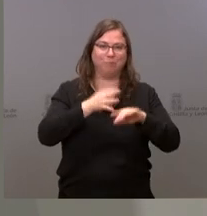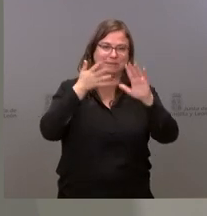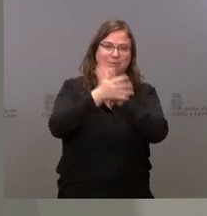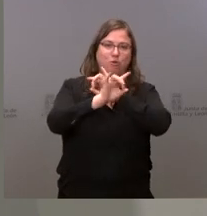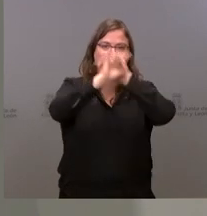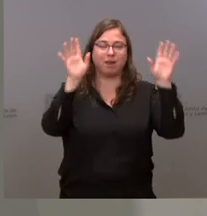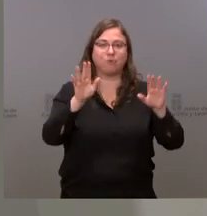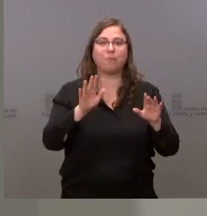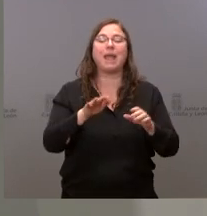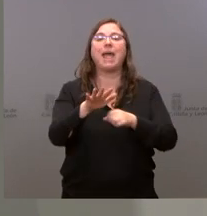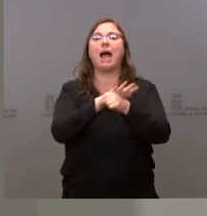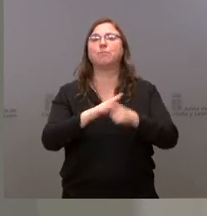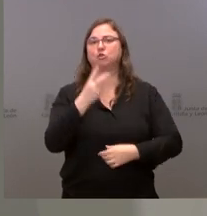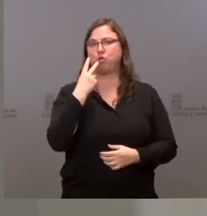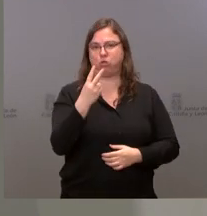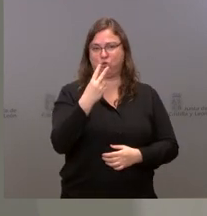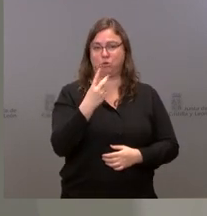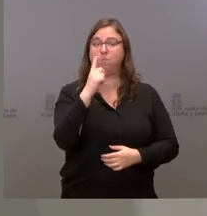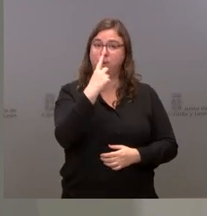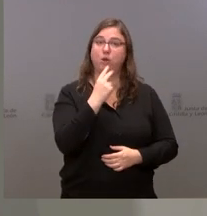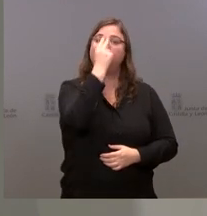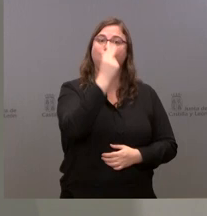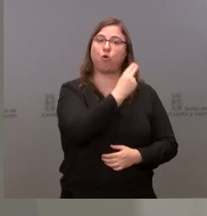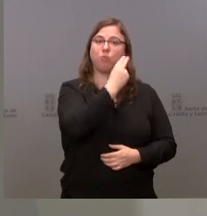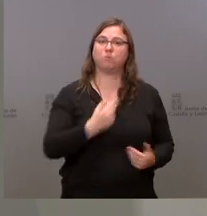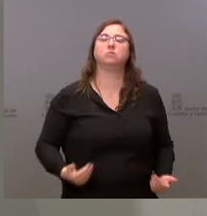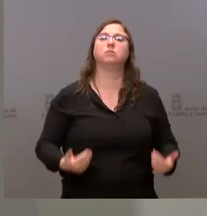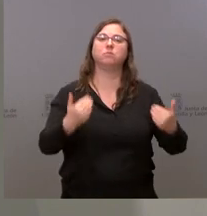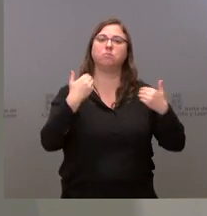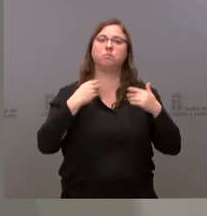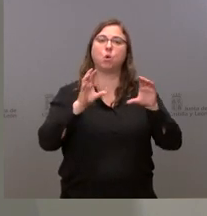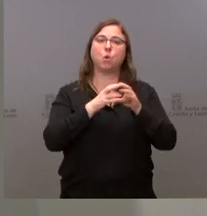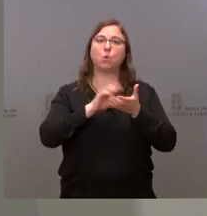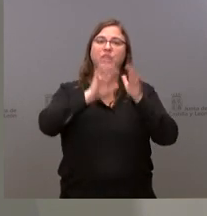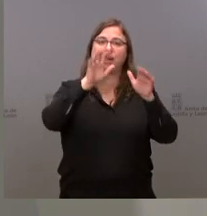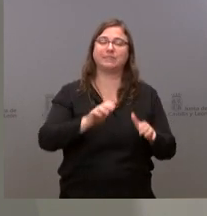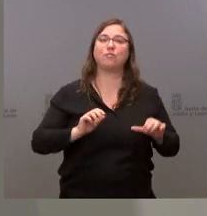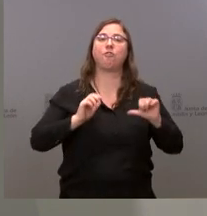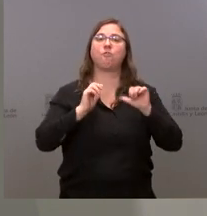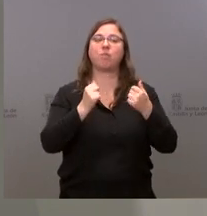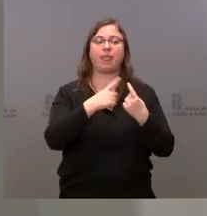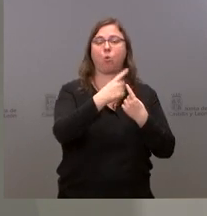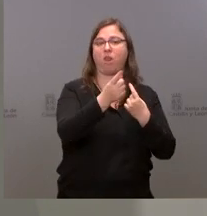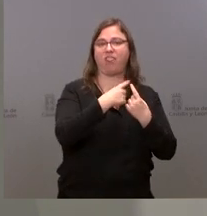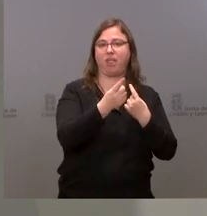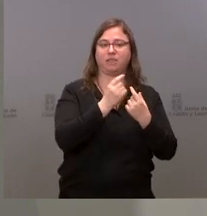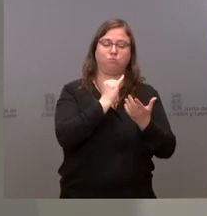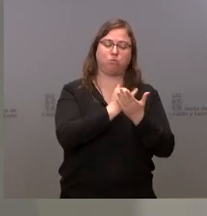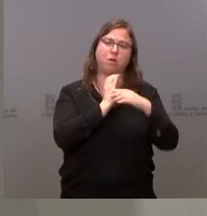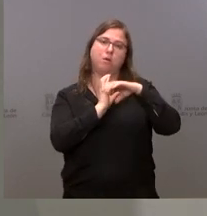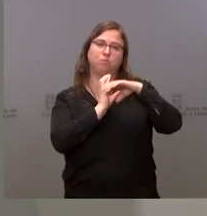ámbitos claramente diferentes. El compromiso que asumió la Junta de Castilla y León de poner en marcha estas unidades móviles para hacer test.